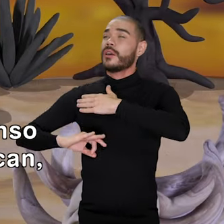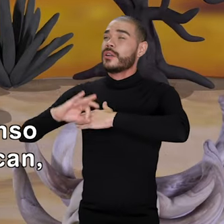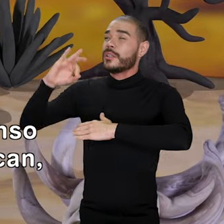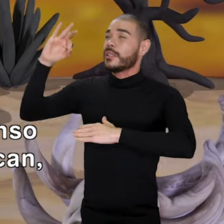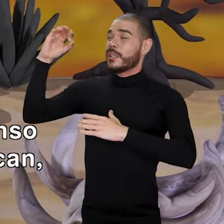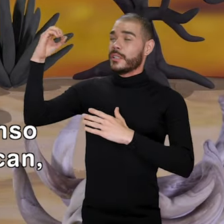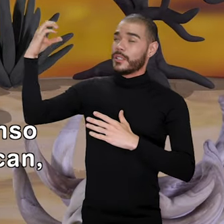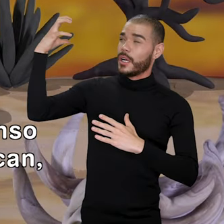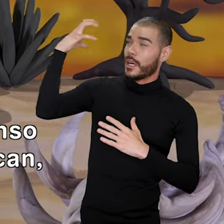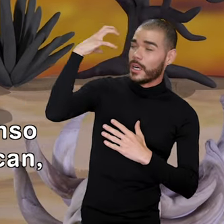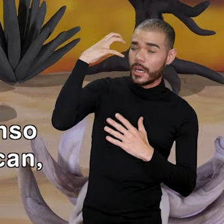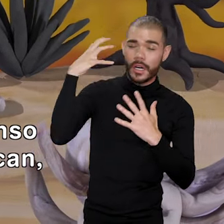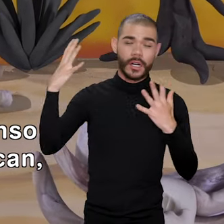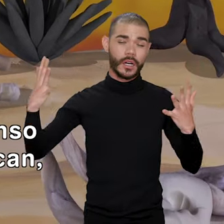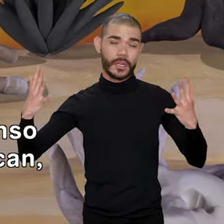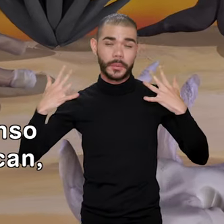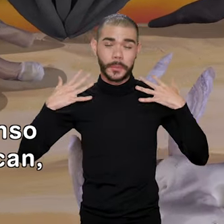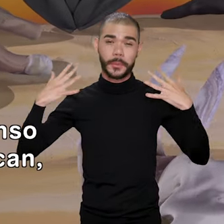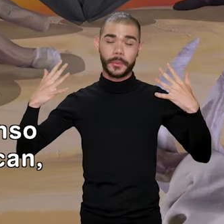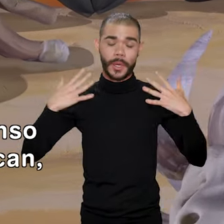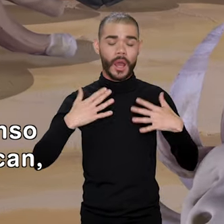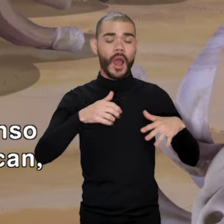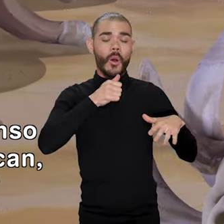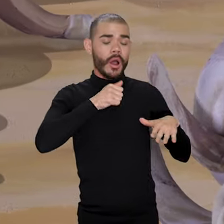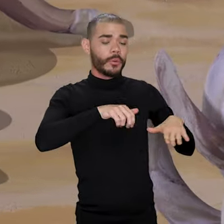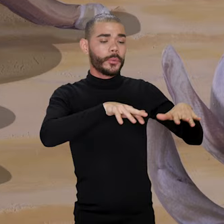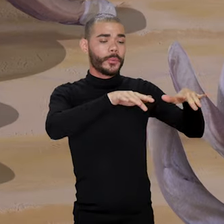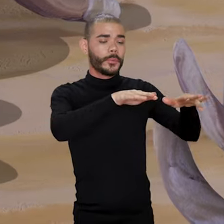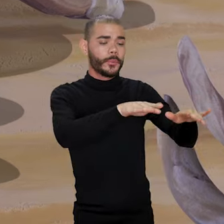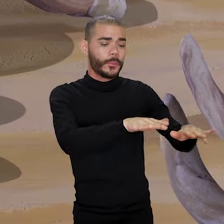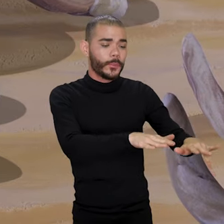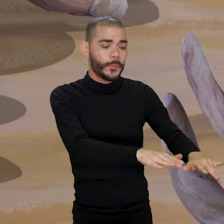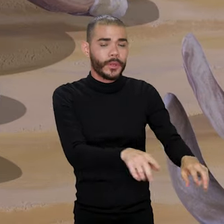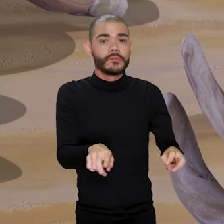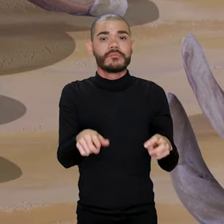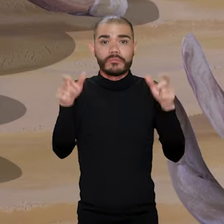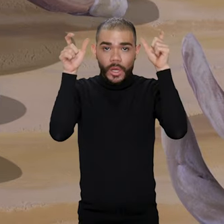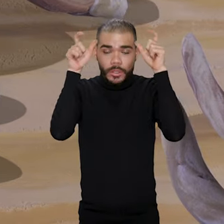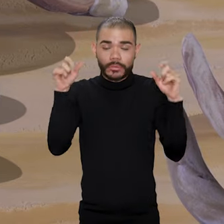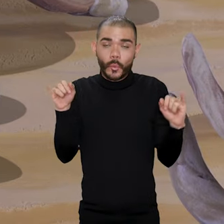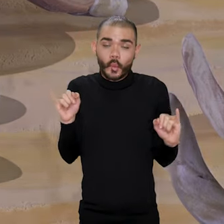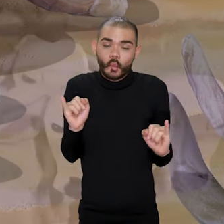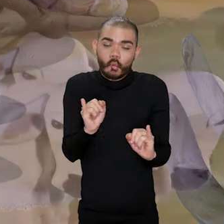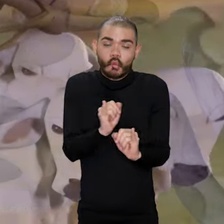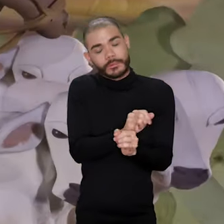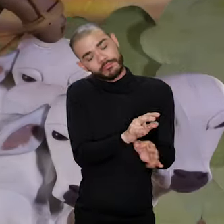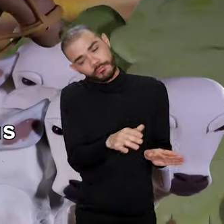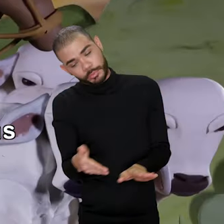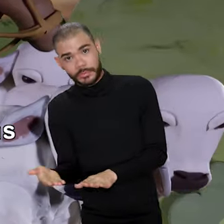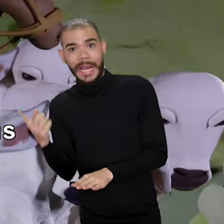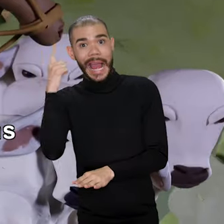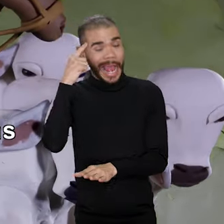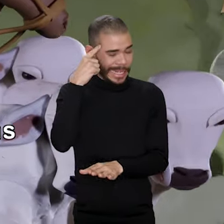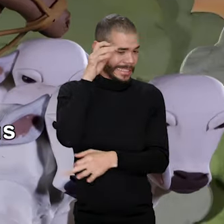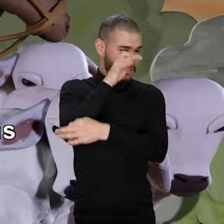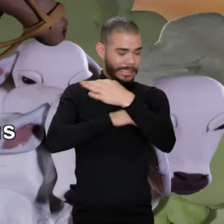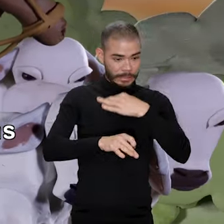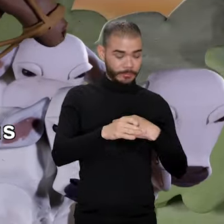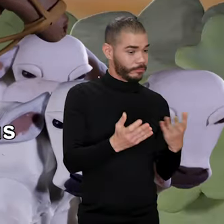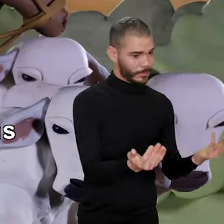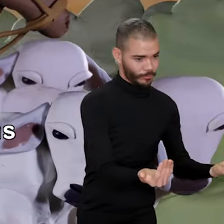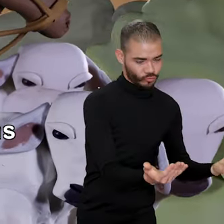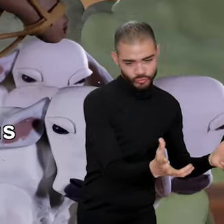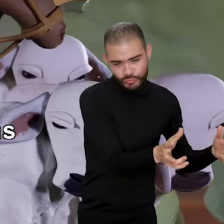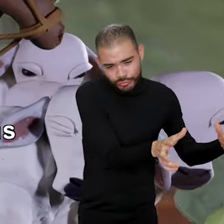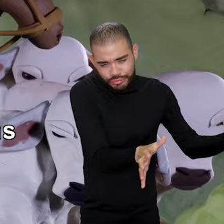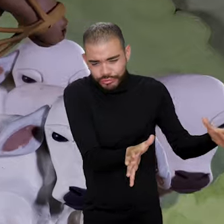verano es más intenso y las aguas y los pastos se secan, las reces adelgazan por falta de alimento. Entonces deben ser